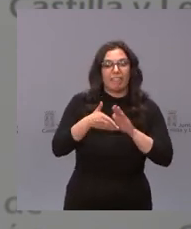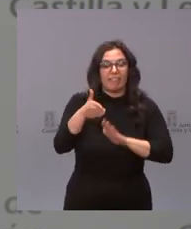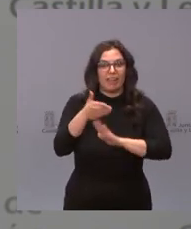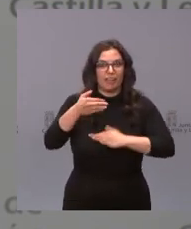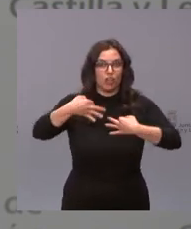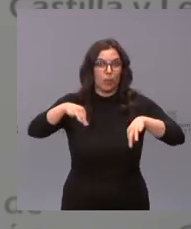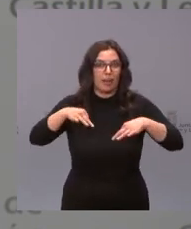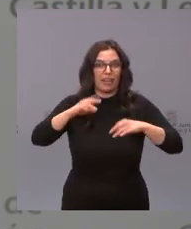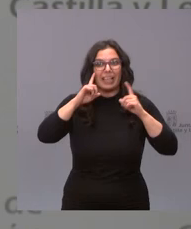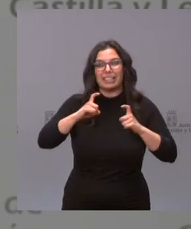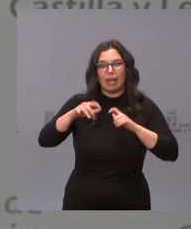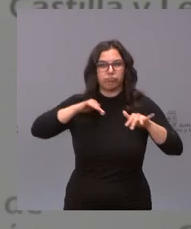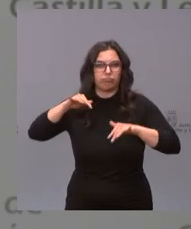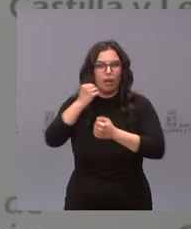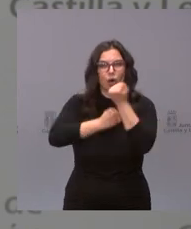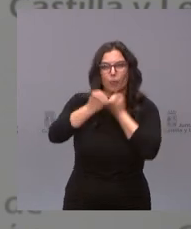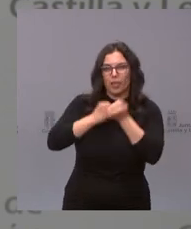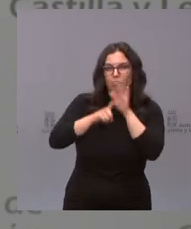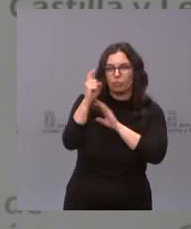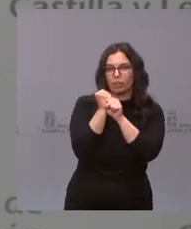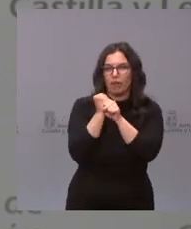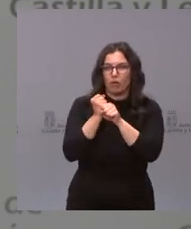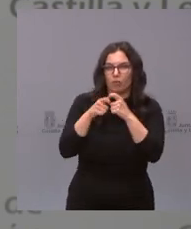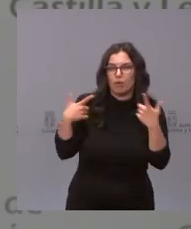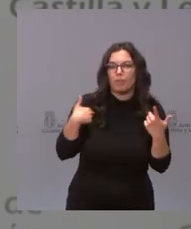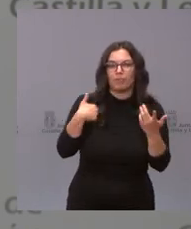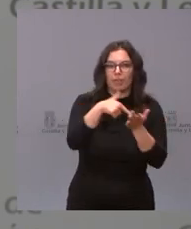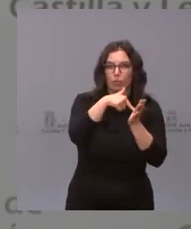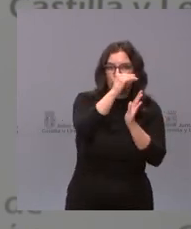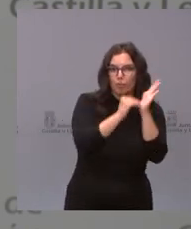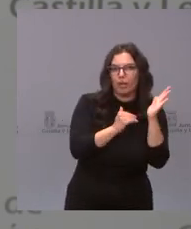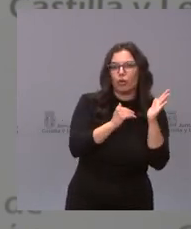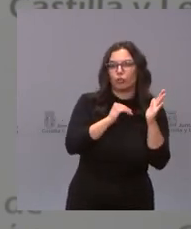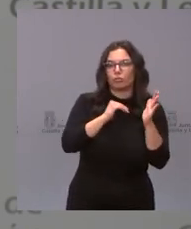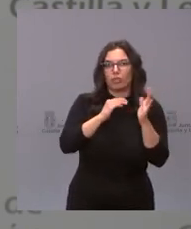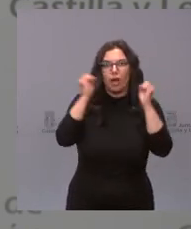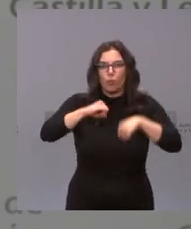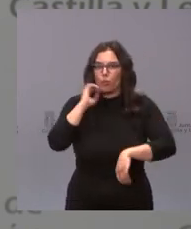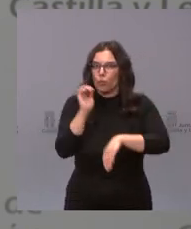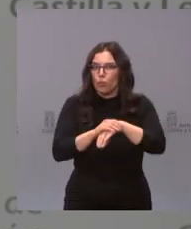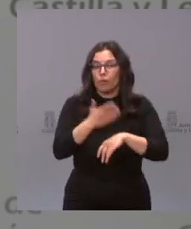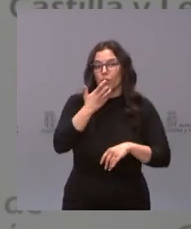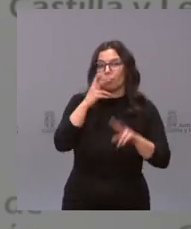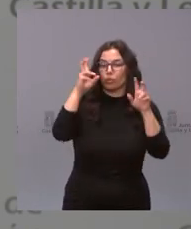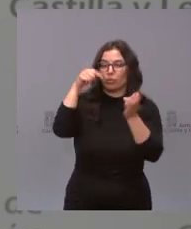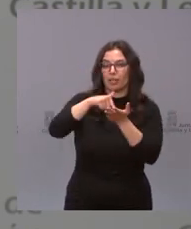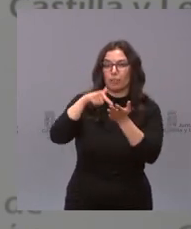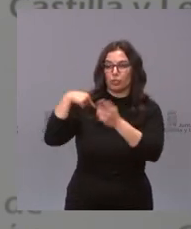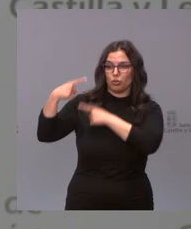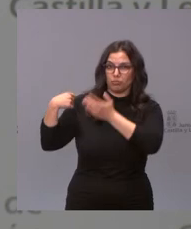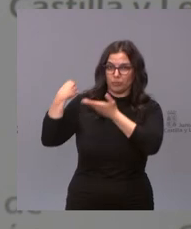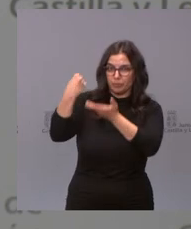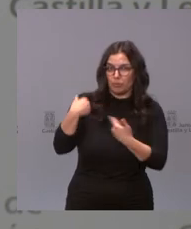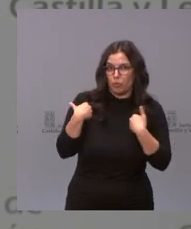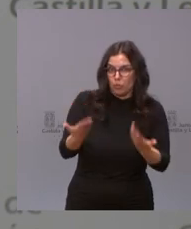para poder recuperar la actividad económica es un gobierno que baja impuestos y que cumple los acuerdos como en el caso del impuesto de sucesiones y